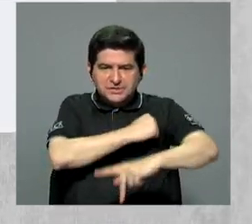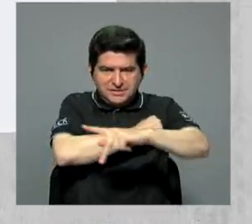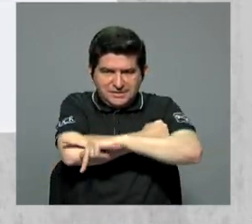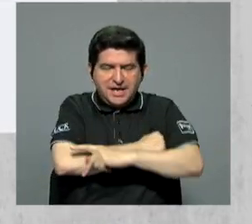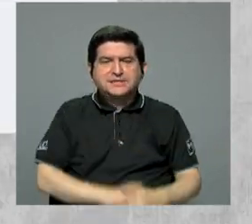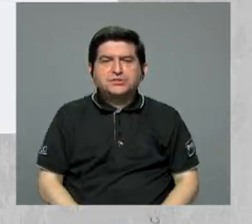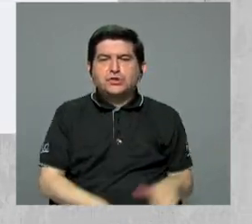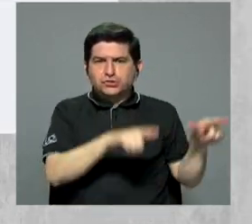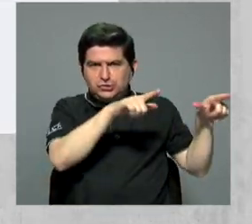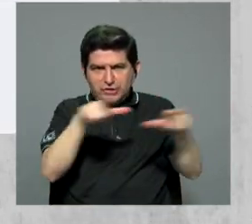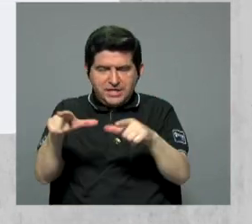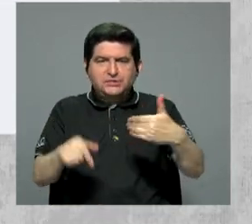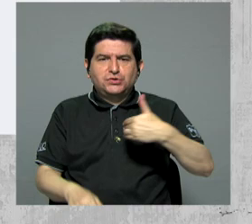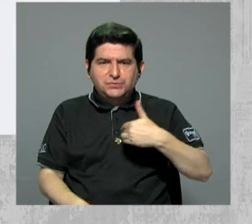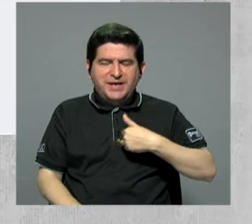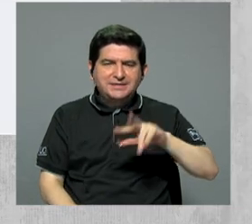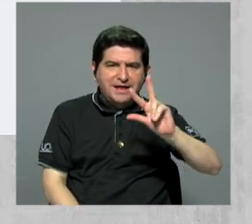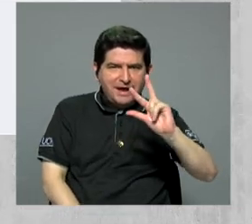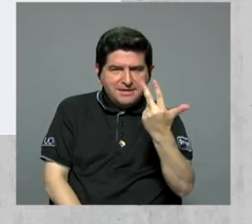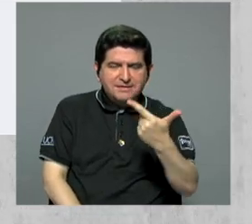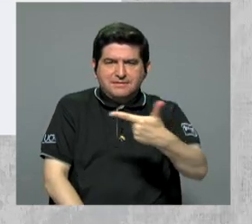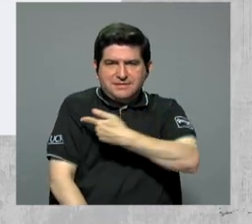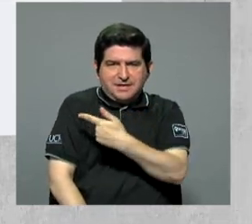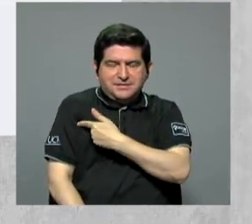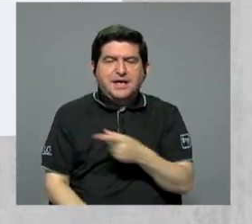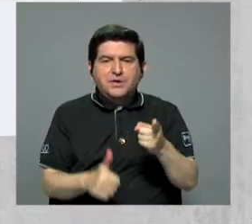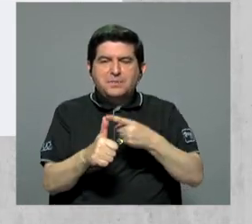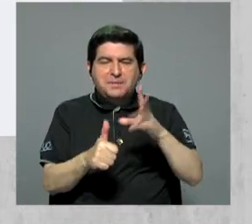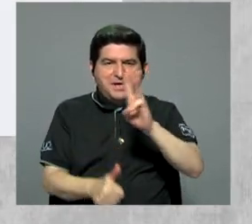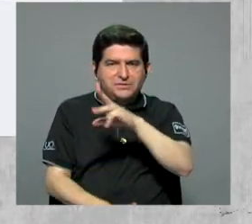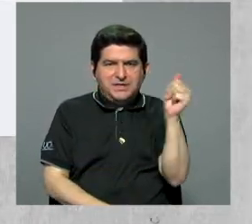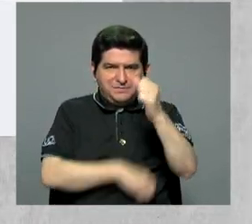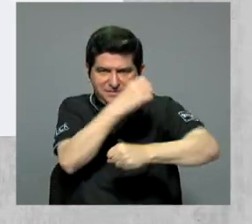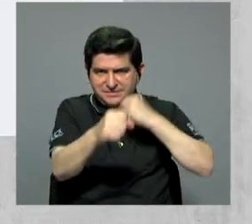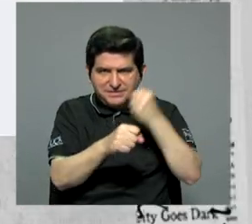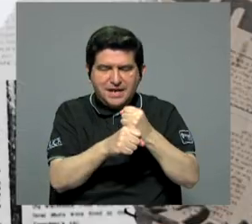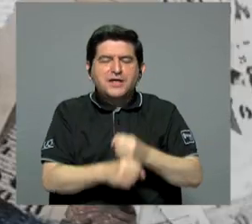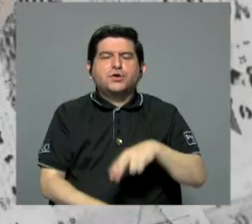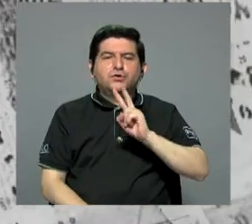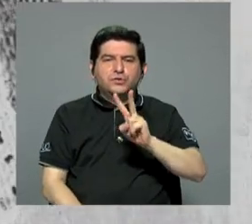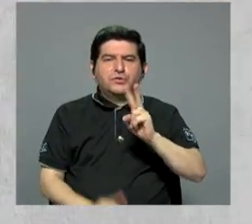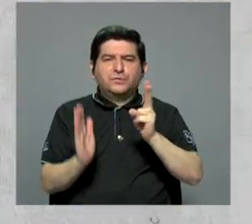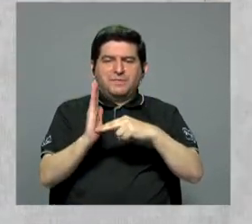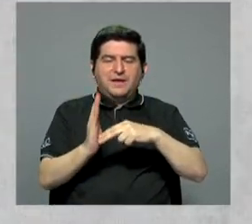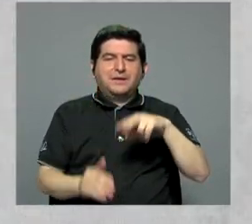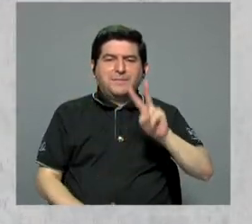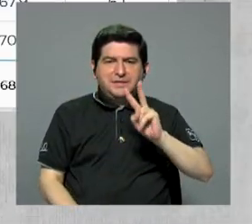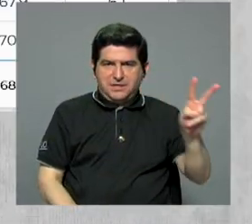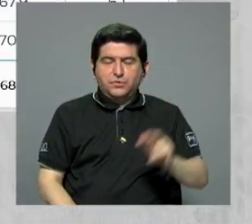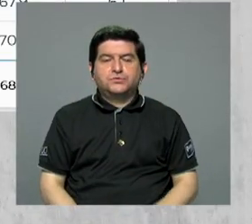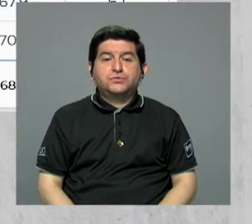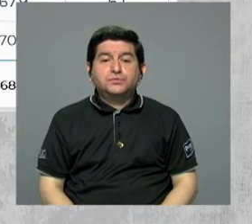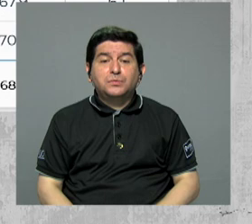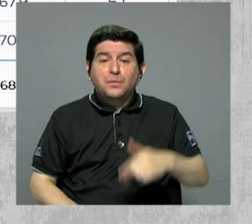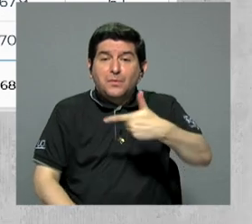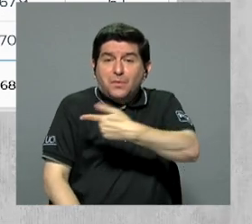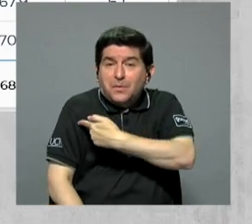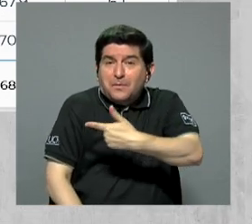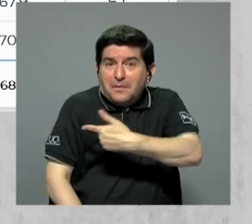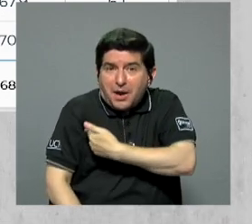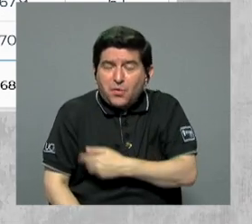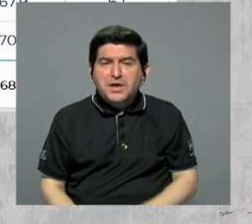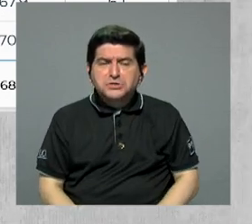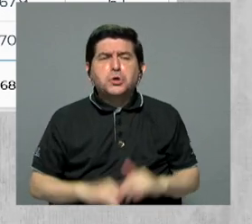país están listas para recibir la tercera dosis en el primer semestre del 2022. Aunque la vacunación es